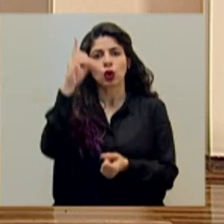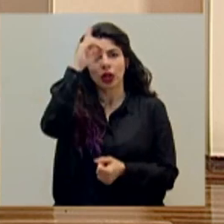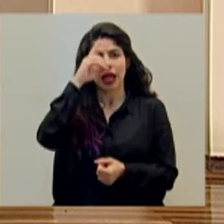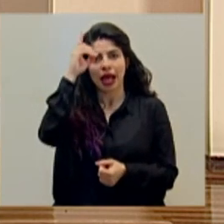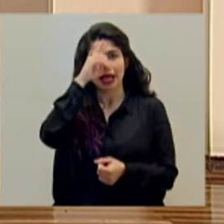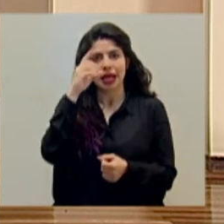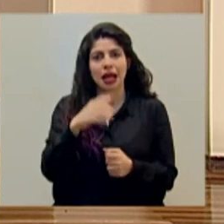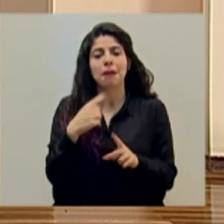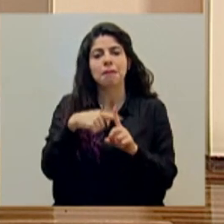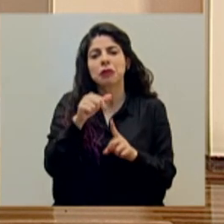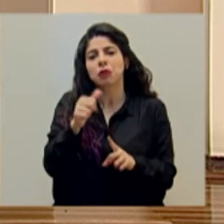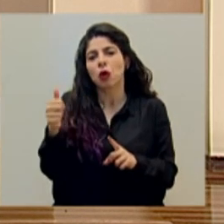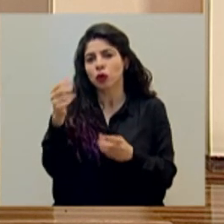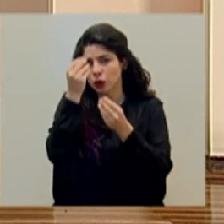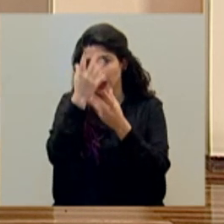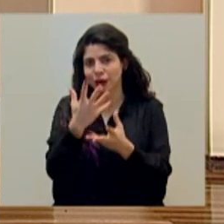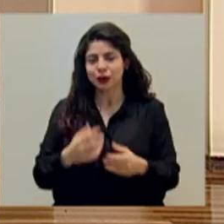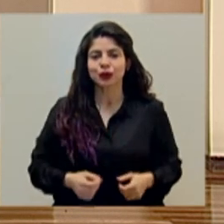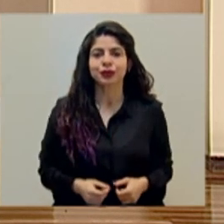Salas y otros anuncios.